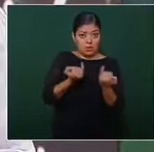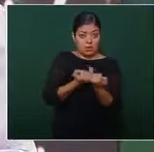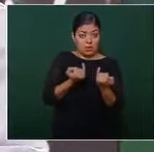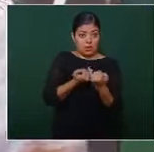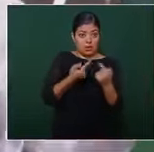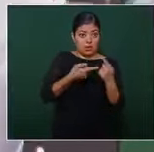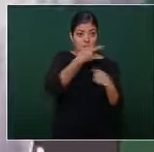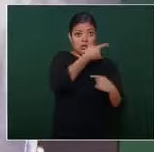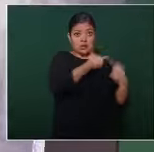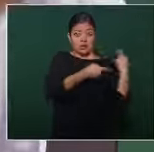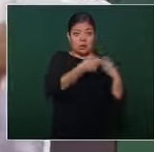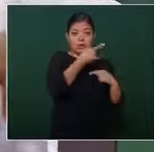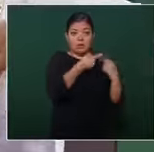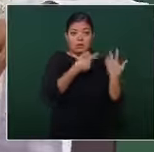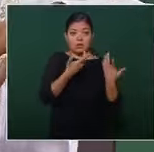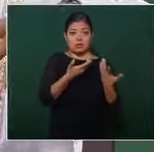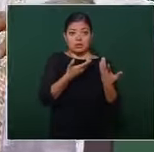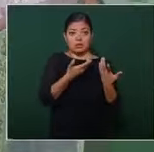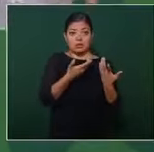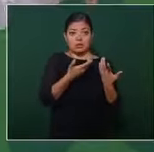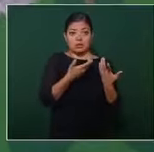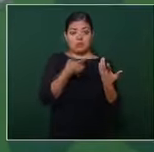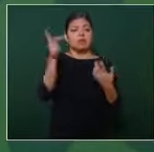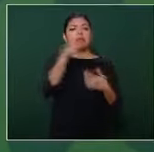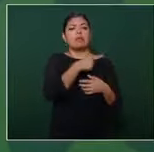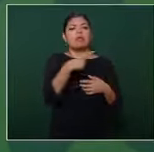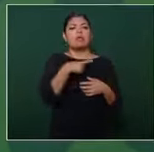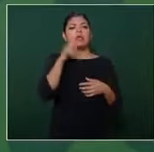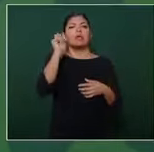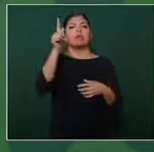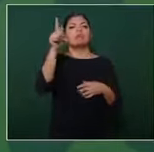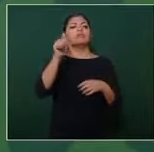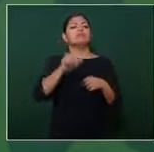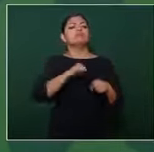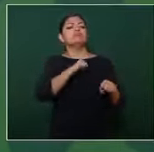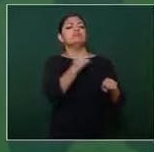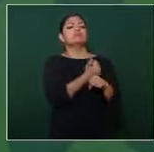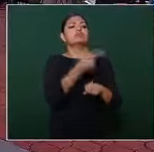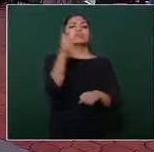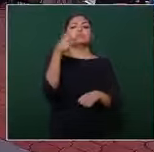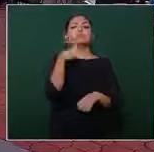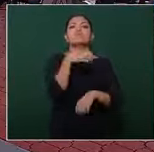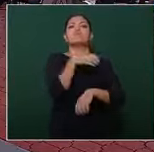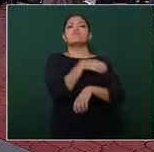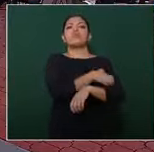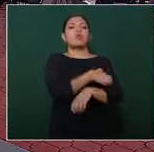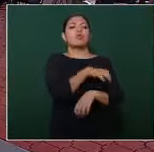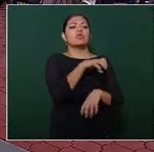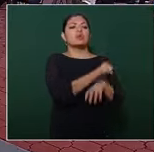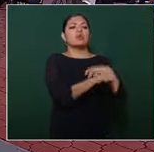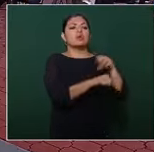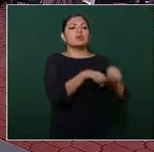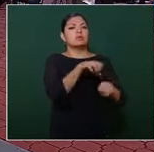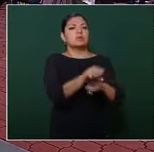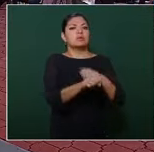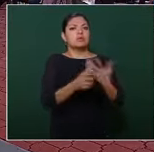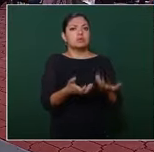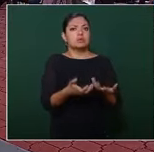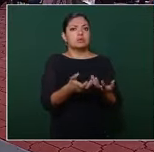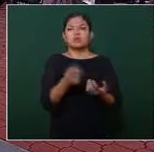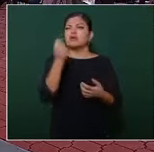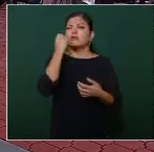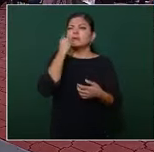y establezcan sus cotos de poder y tengan hasta sus